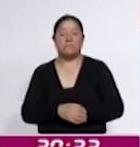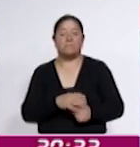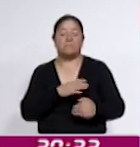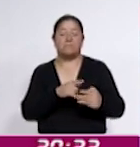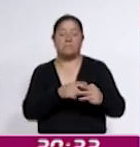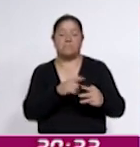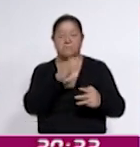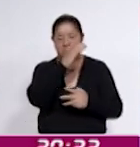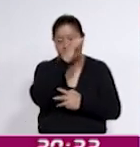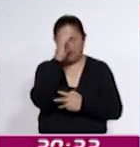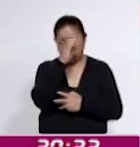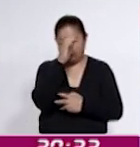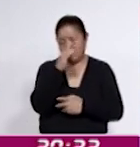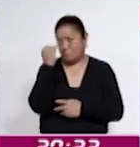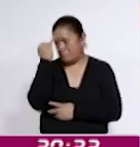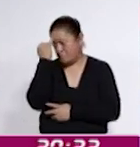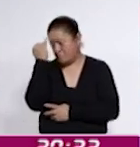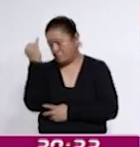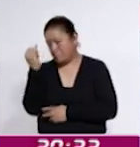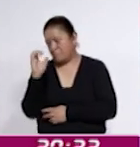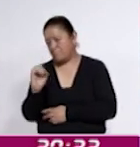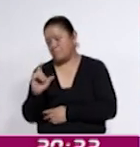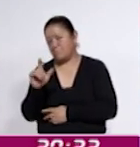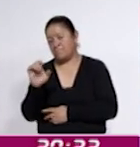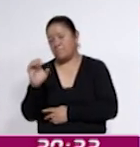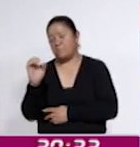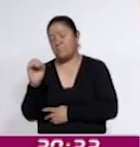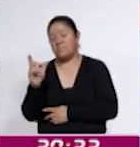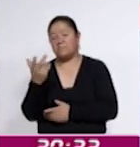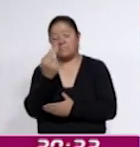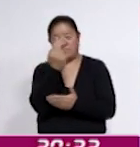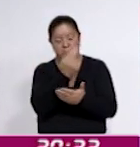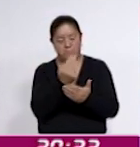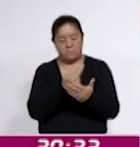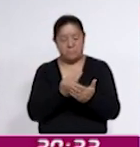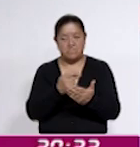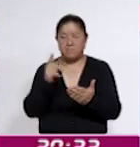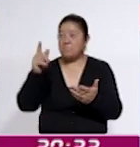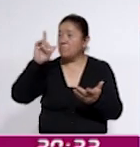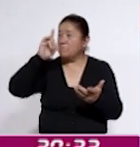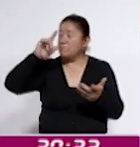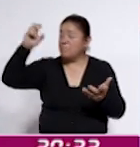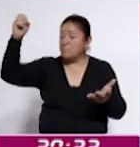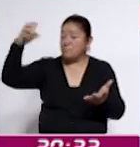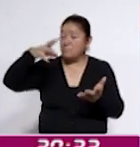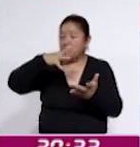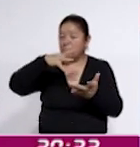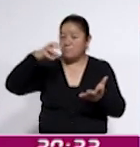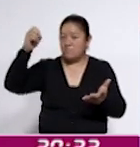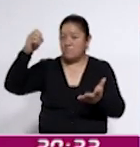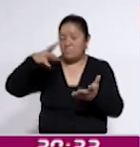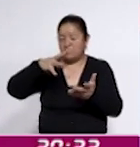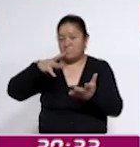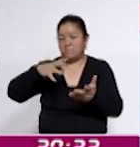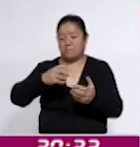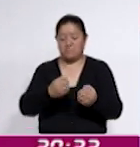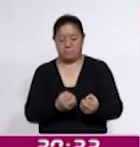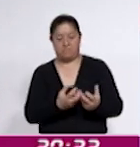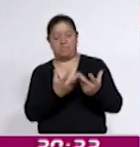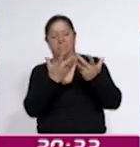creación de obras al óleo y pintura reactiva a la luz, en donde cada uno de estos,